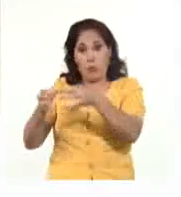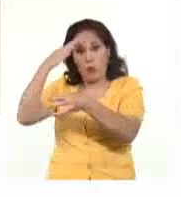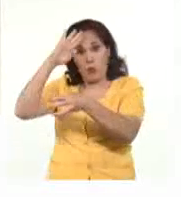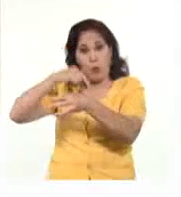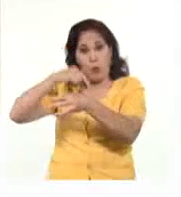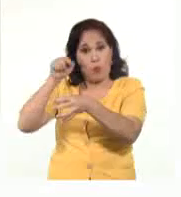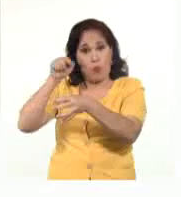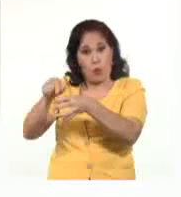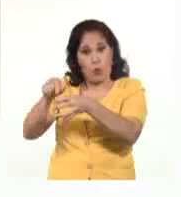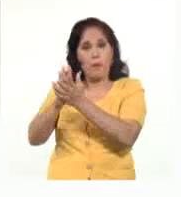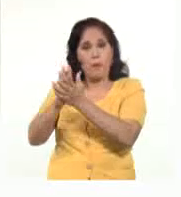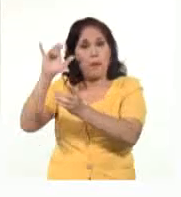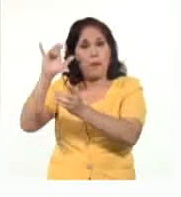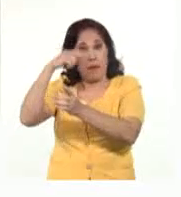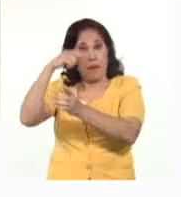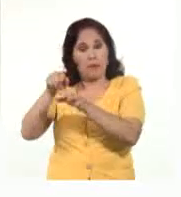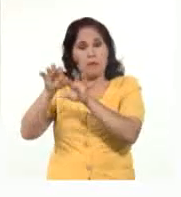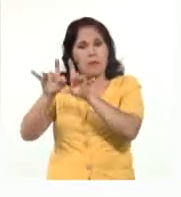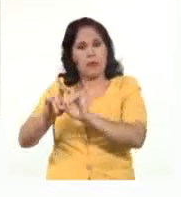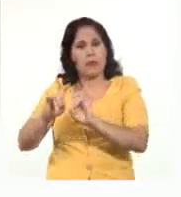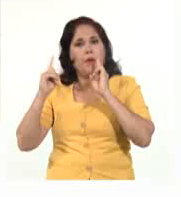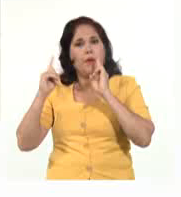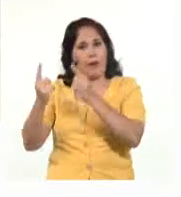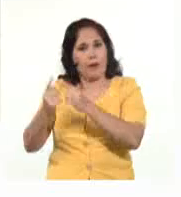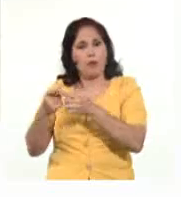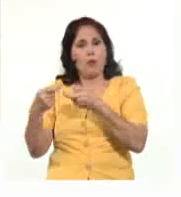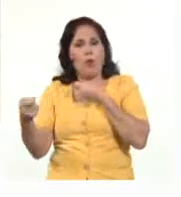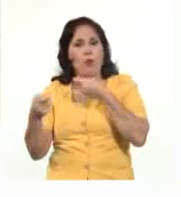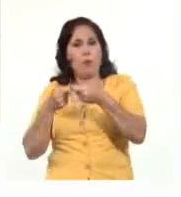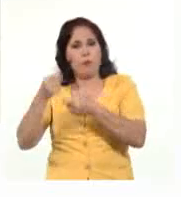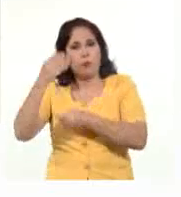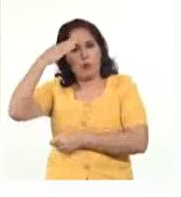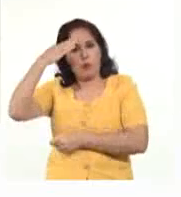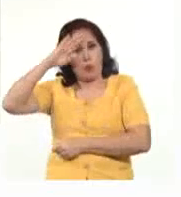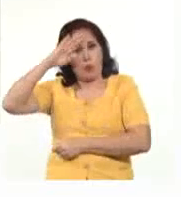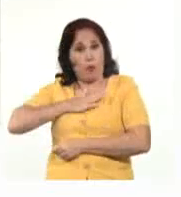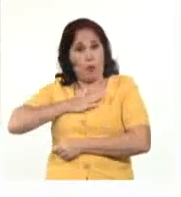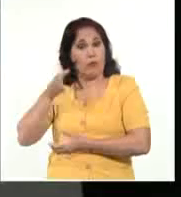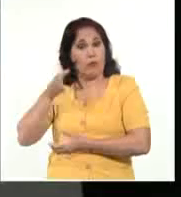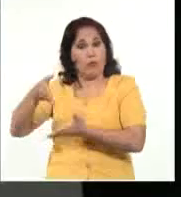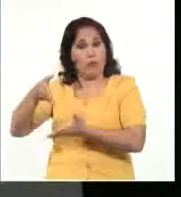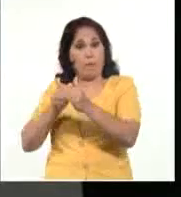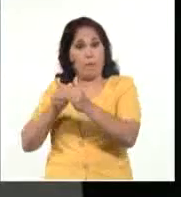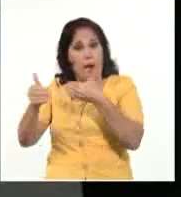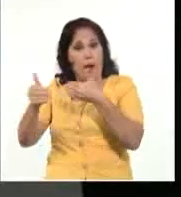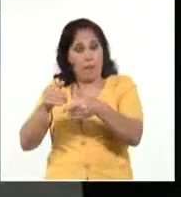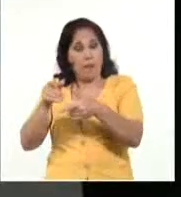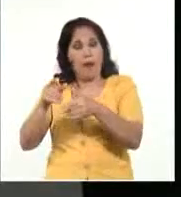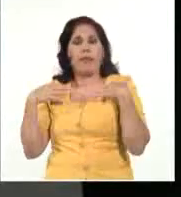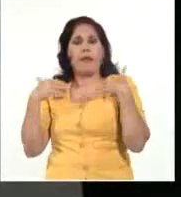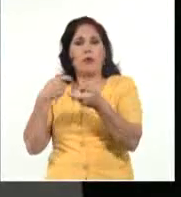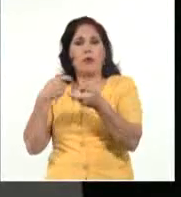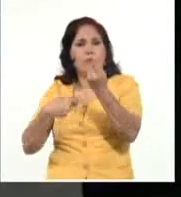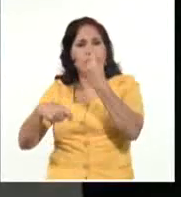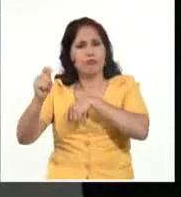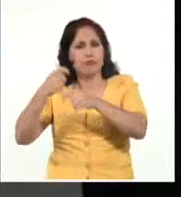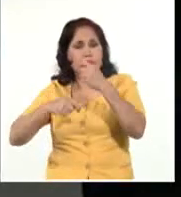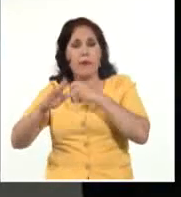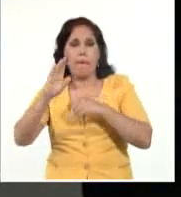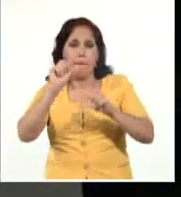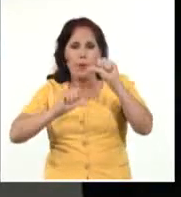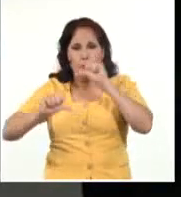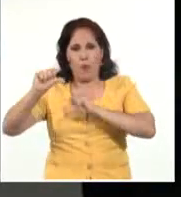acompañan a Malmierka, el secretario general de la Cámara de Comercio de Cuba, Omar Fernández, y la directora de exportaciones de BioCuba Pharma,